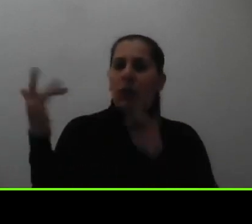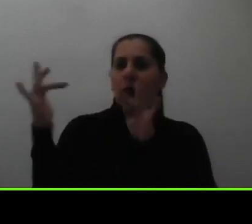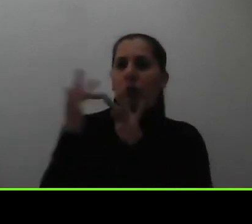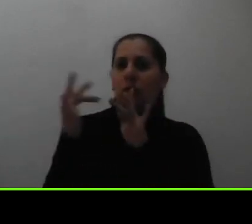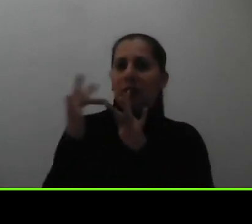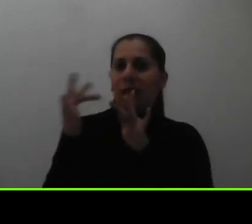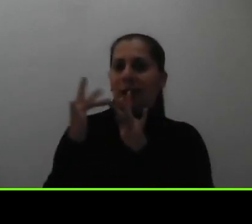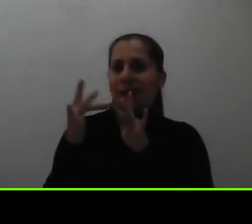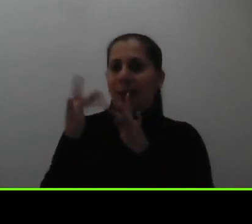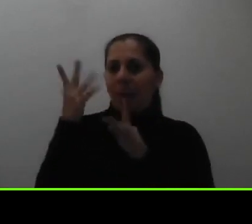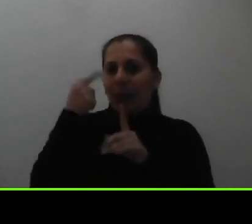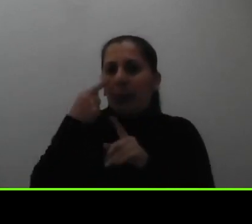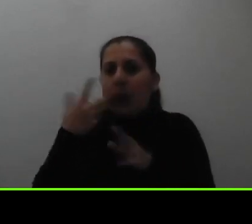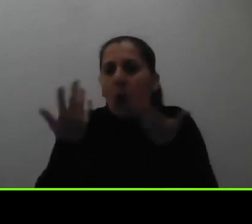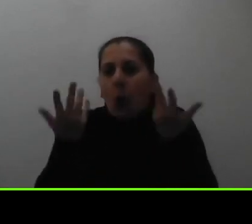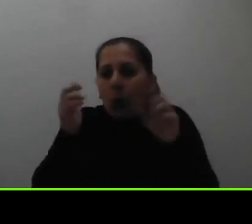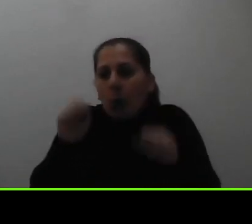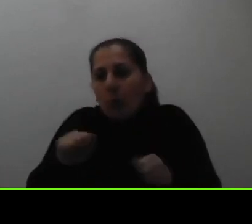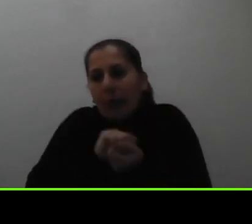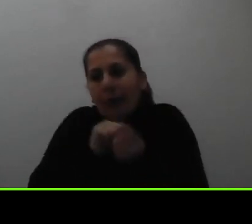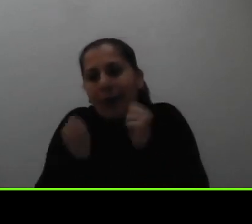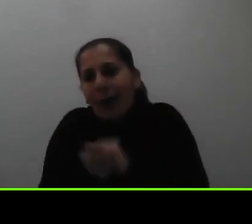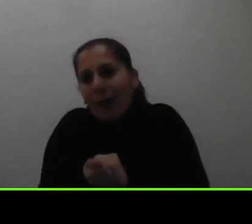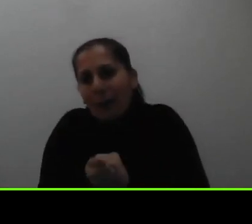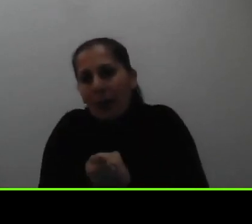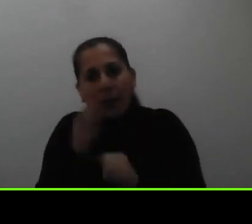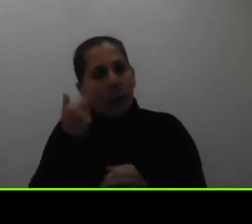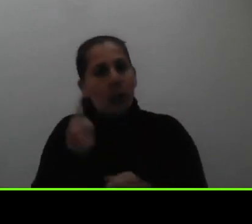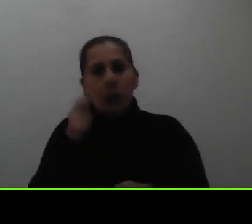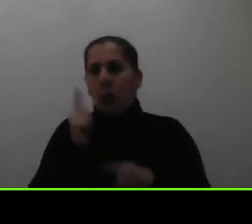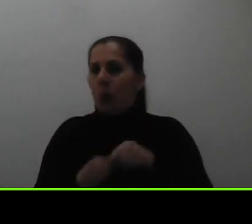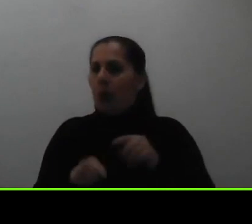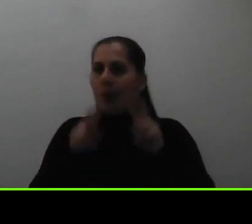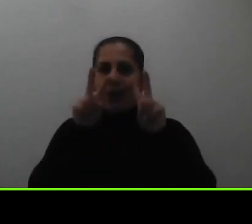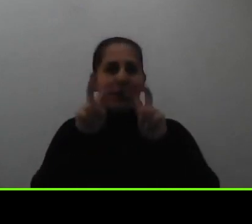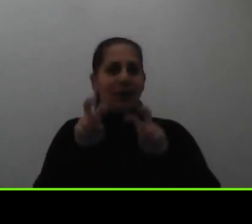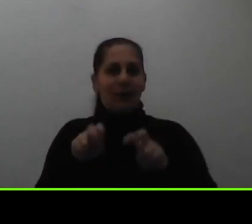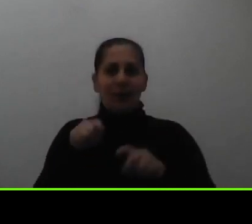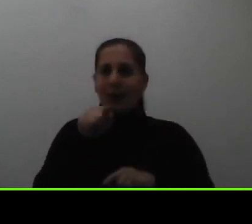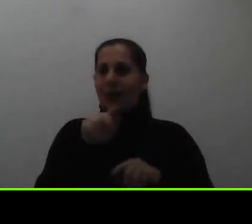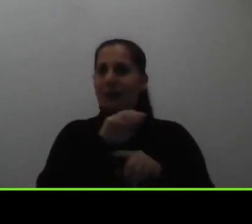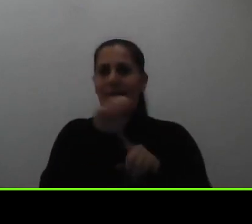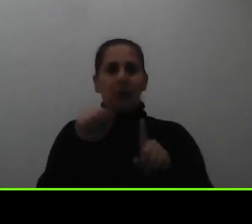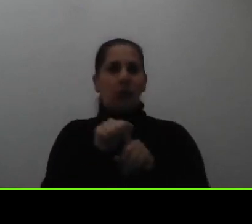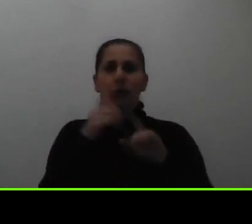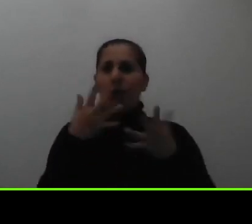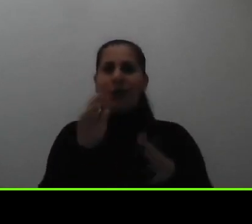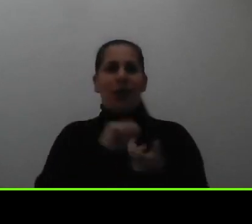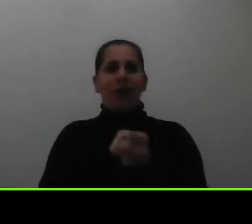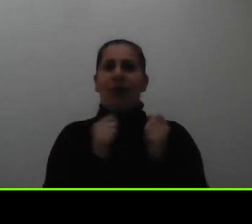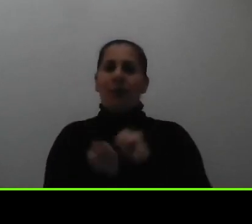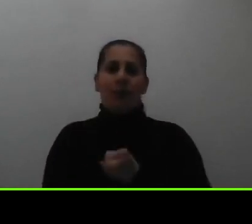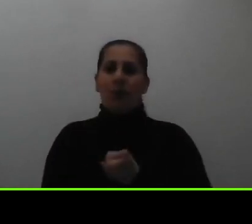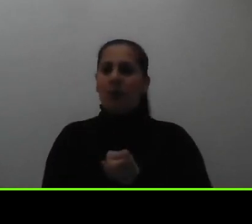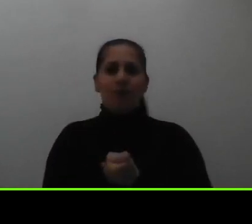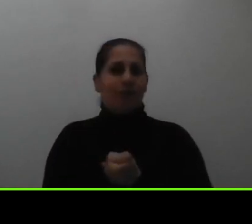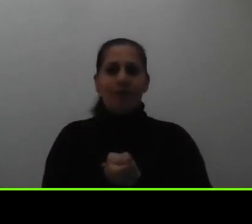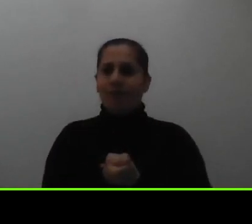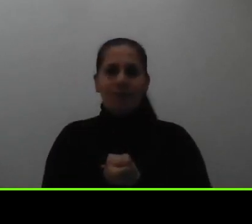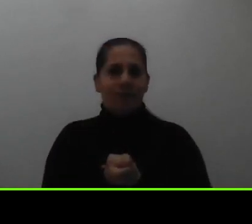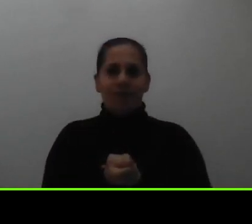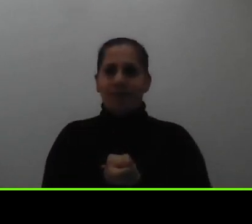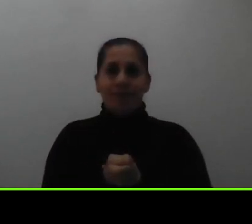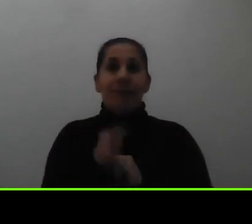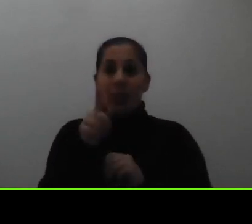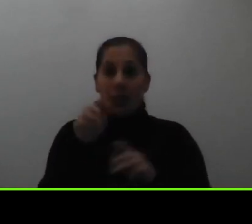ese cambio digamos porque no es correcto hacer el análisis sobre una situación que ya cambió y eso nos puede pasar en